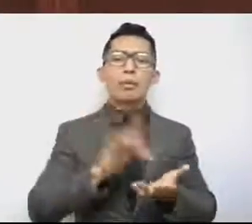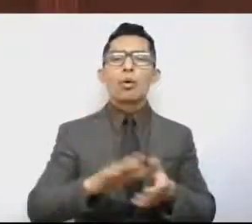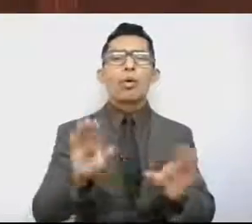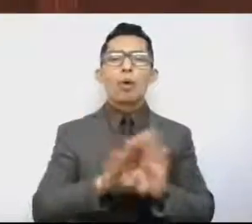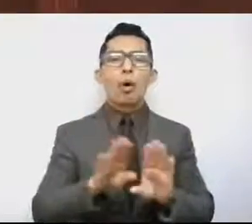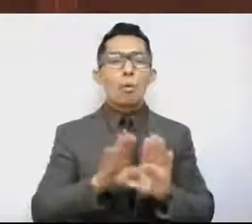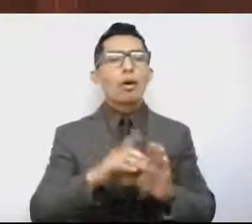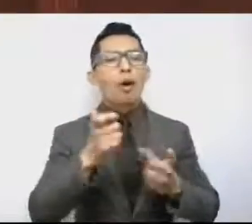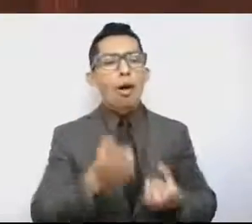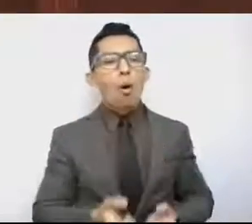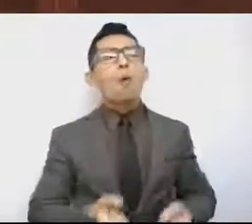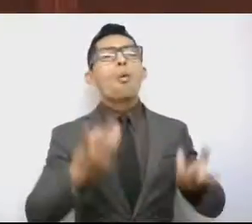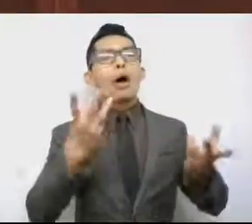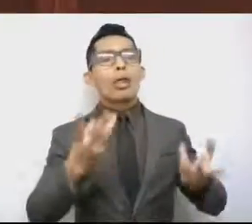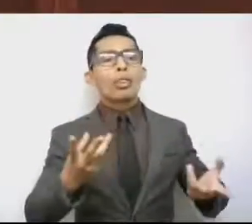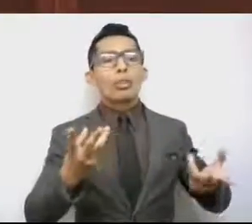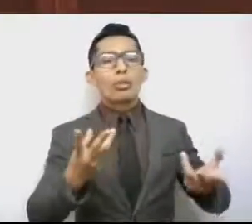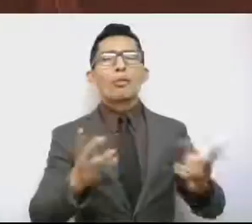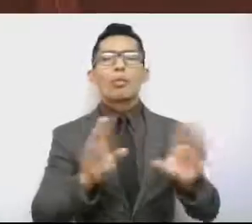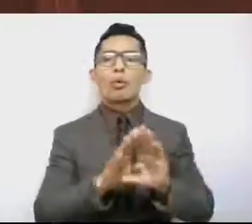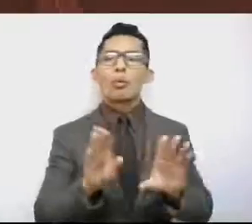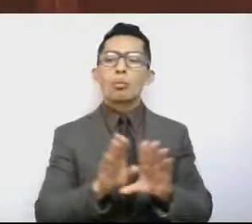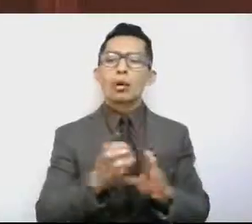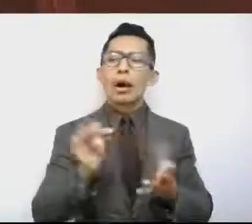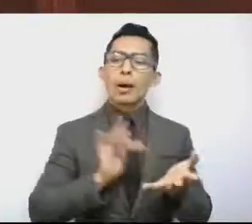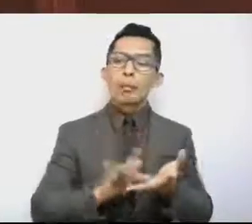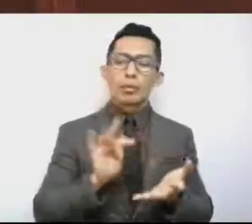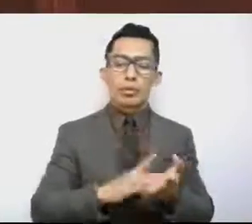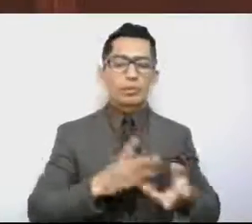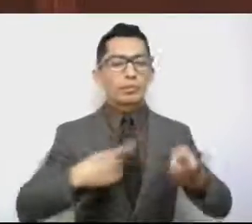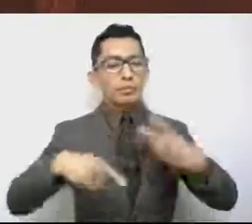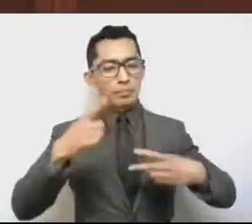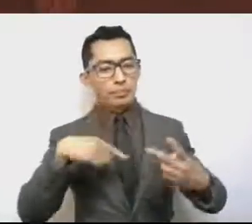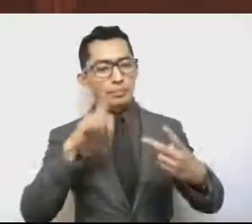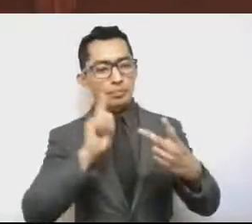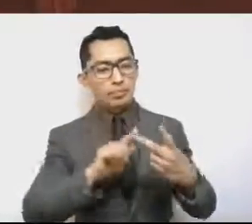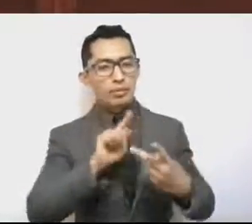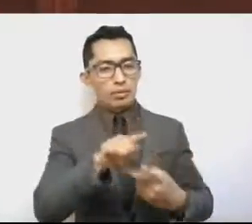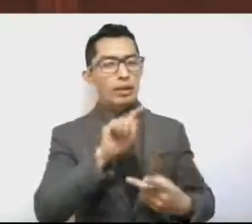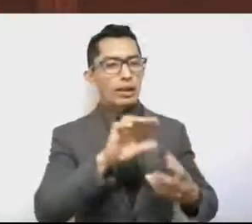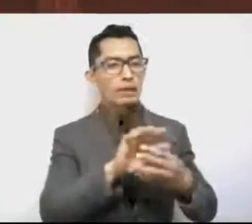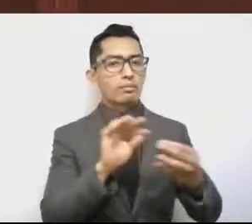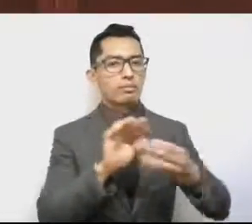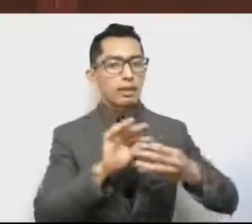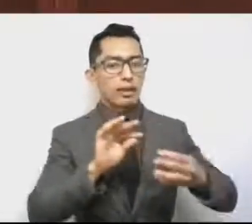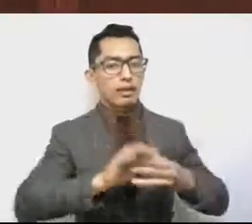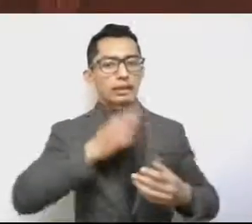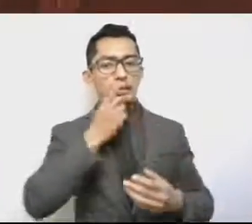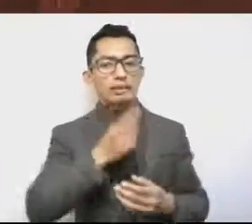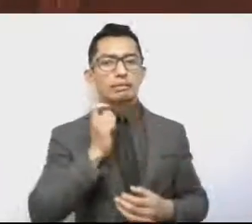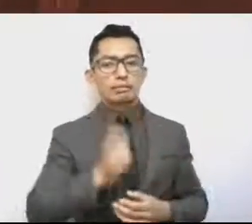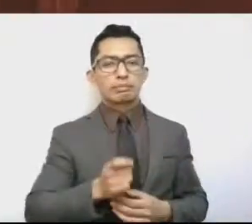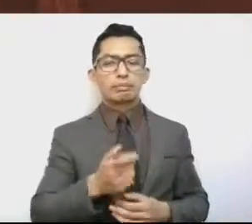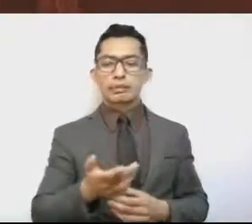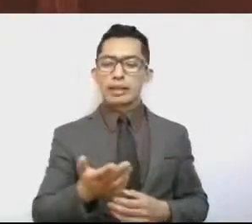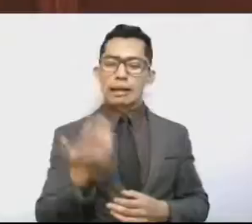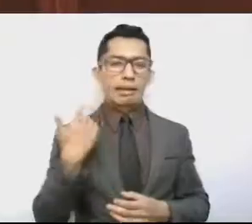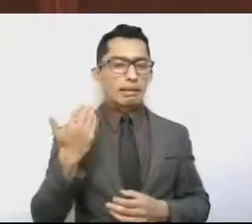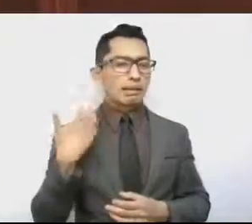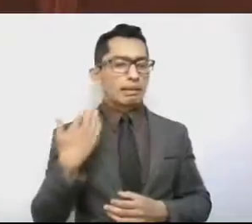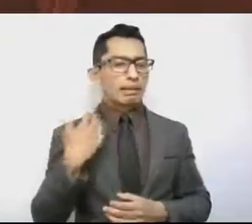de qué forma? Segundo, usted habló en su intervención hace unos momentos